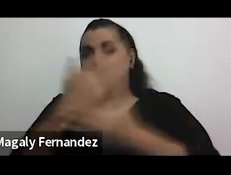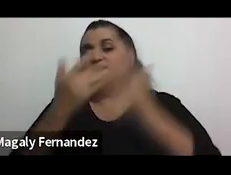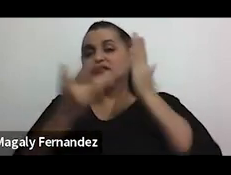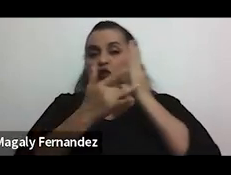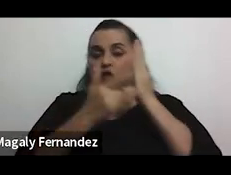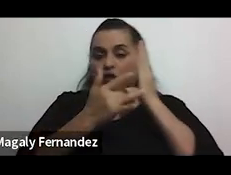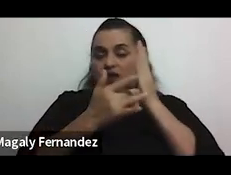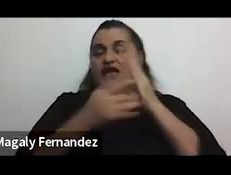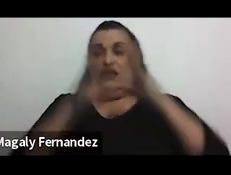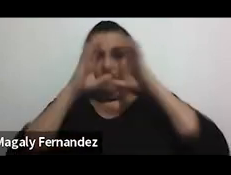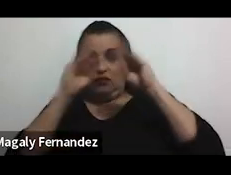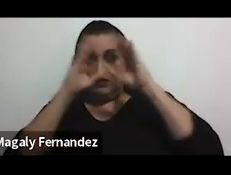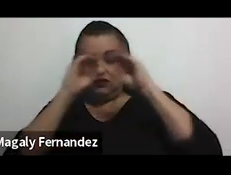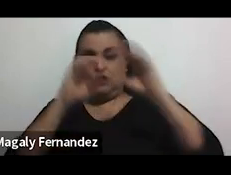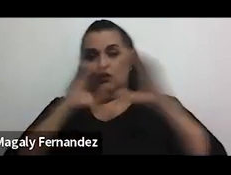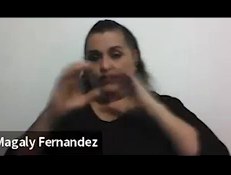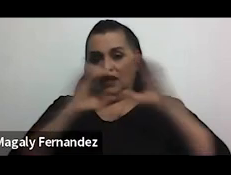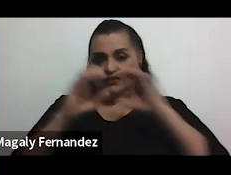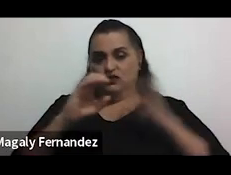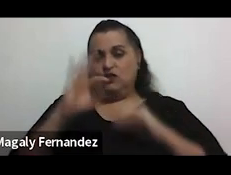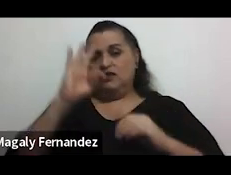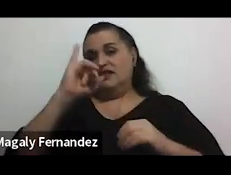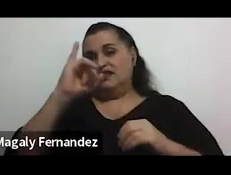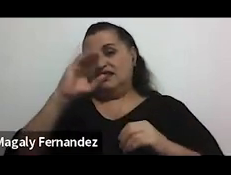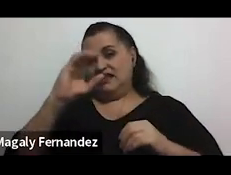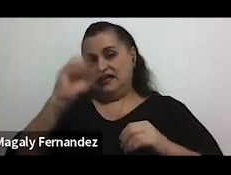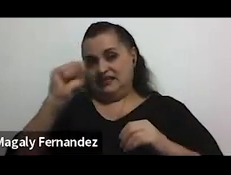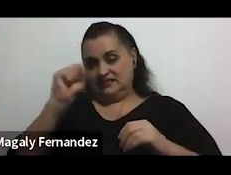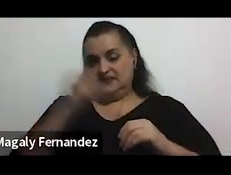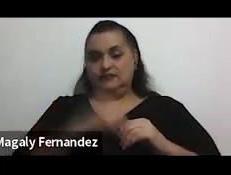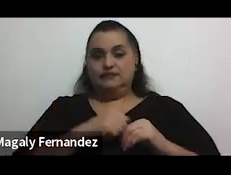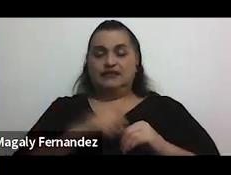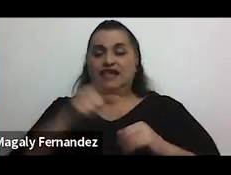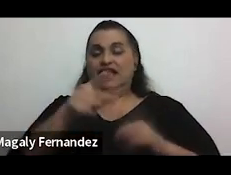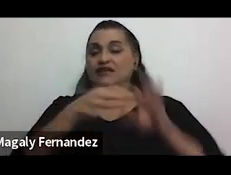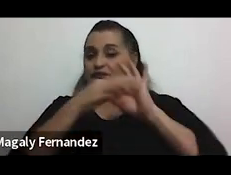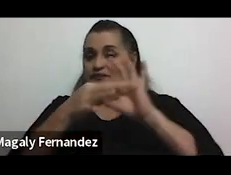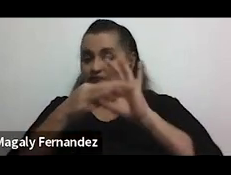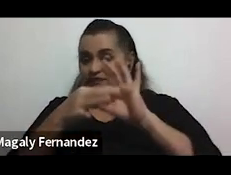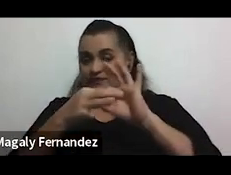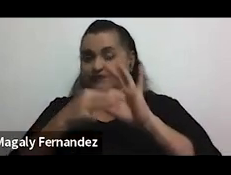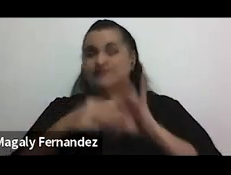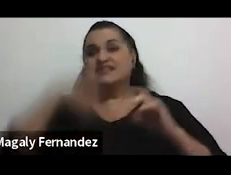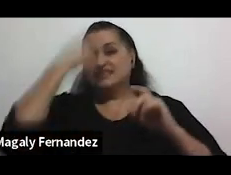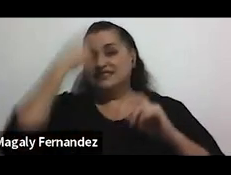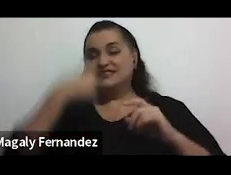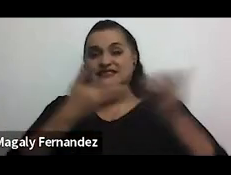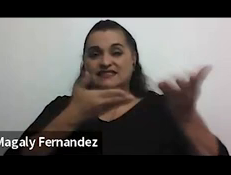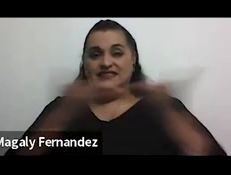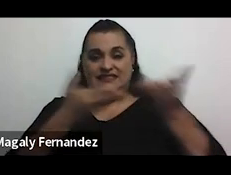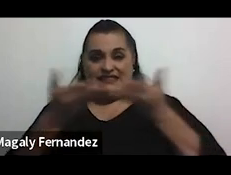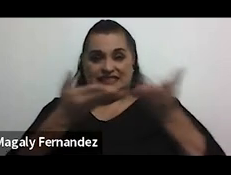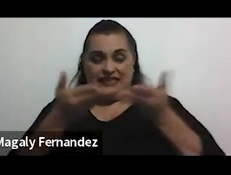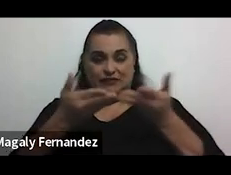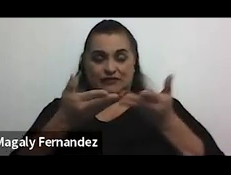y la comunicación entonces se refiere al acoso cibernético o ciberacoso como el uso de la tecnología de la